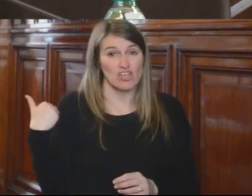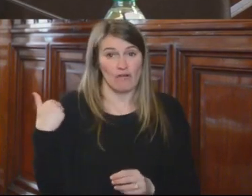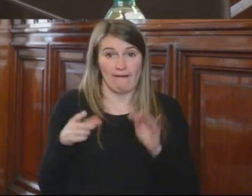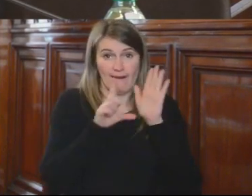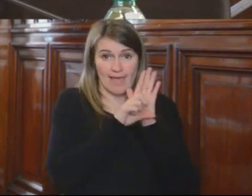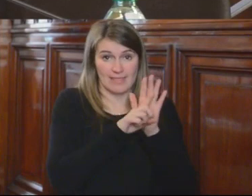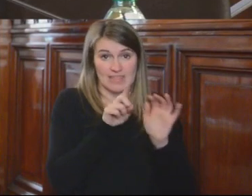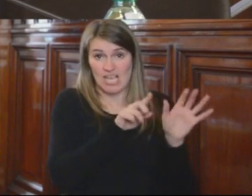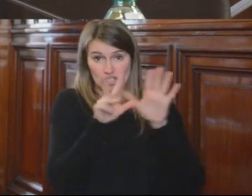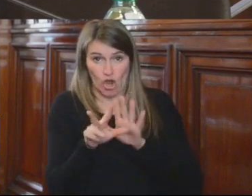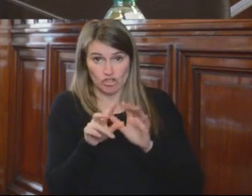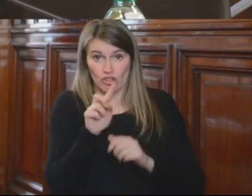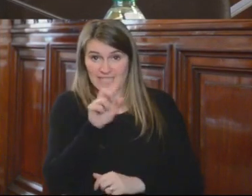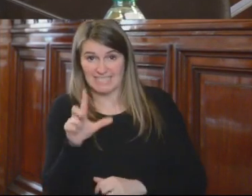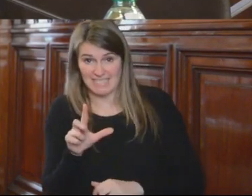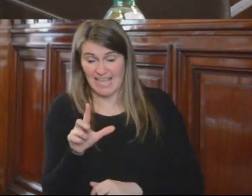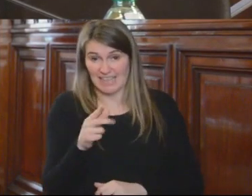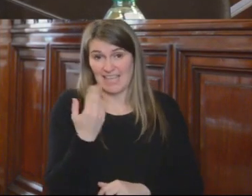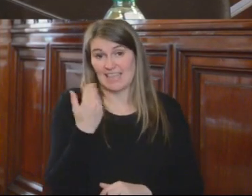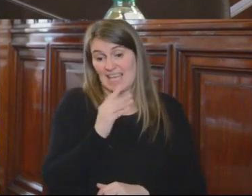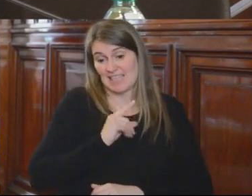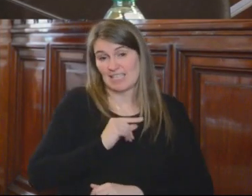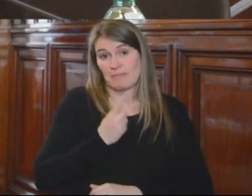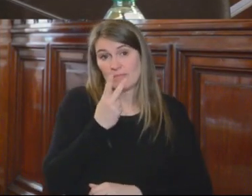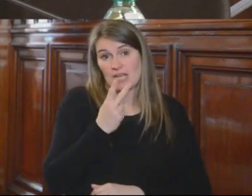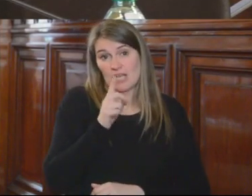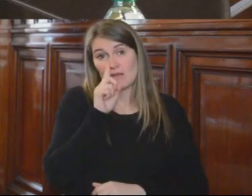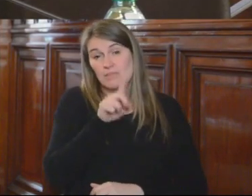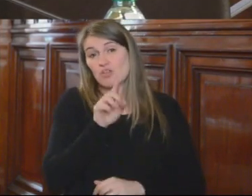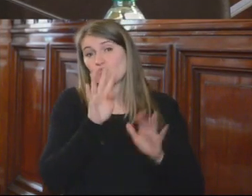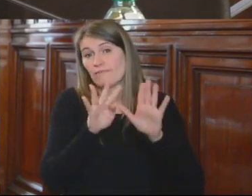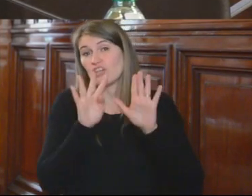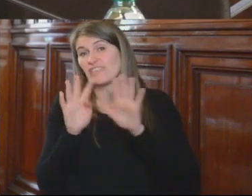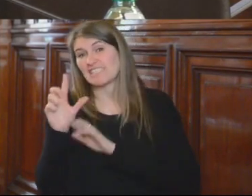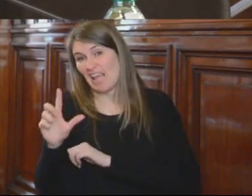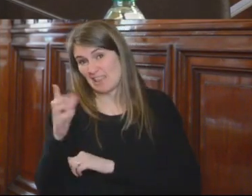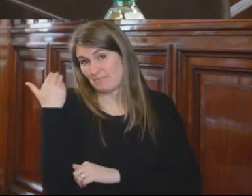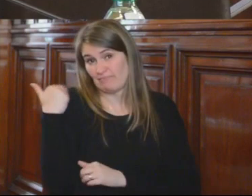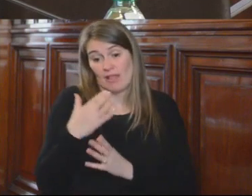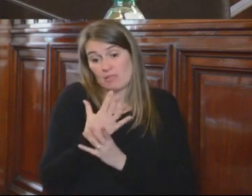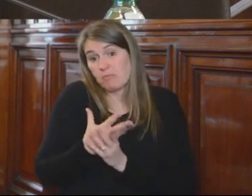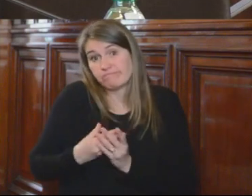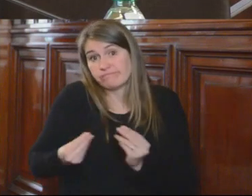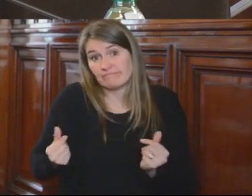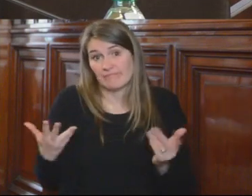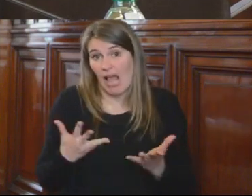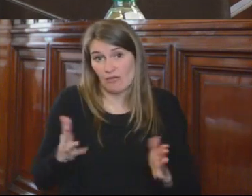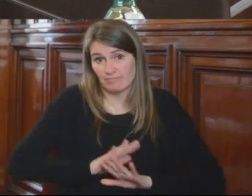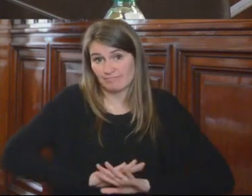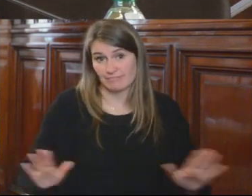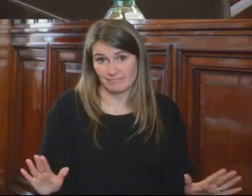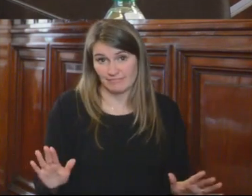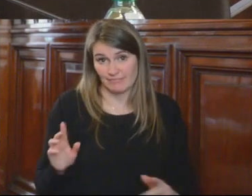18-17 de 22 de diciembre de 1997. Condición que desapareció y